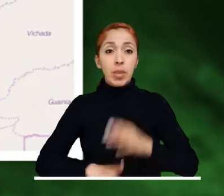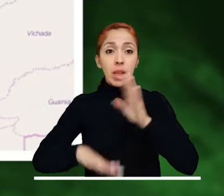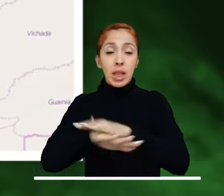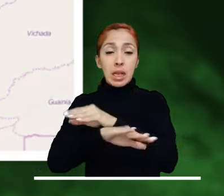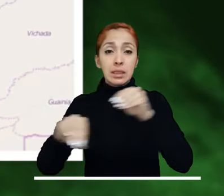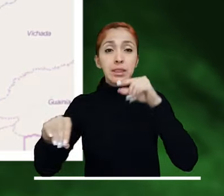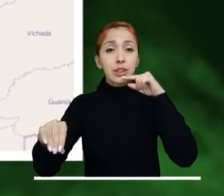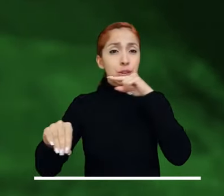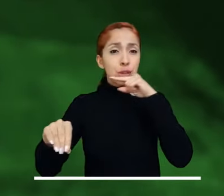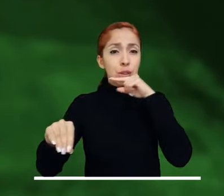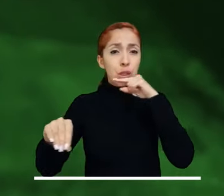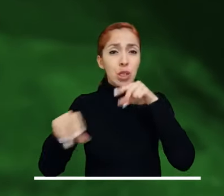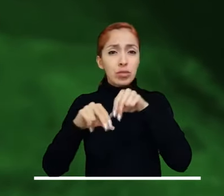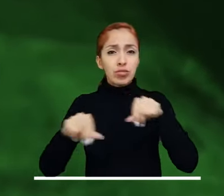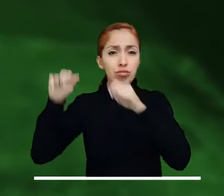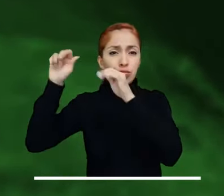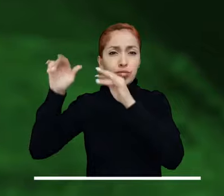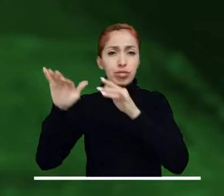Pore, Casanare.